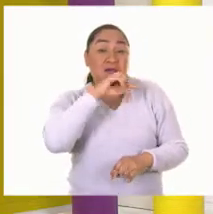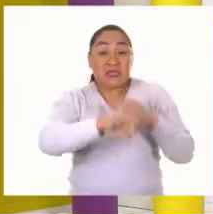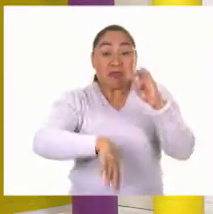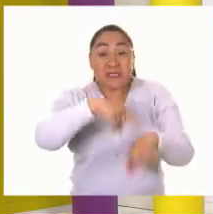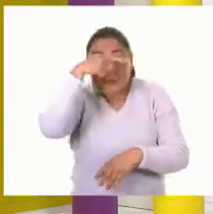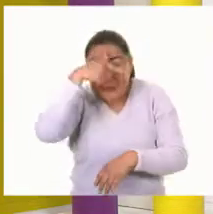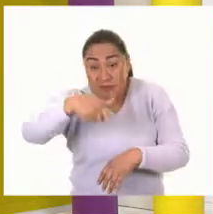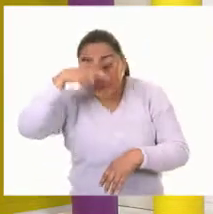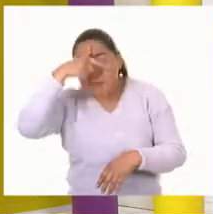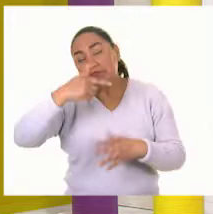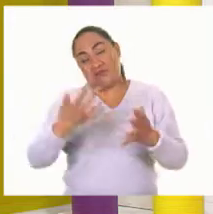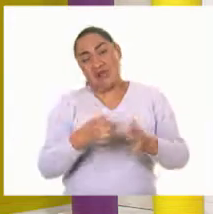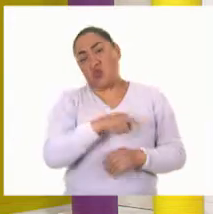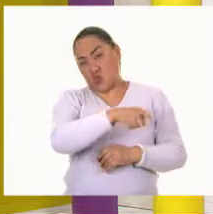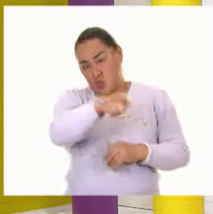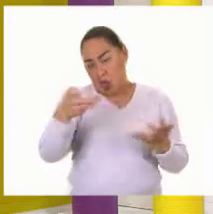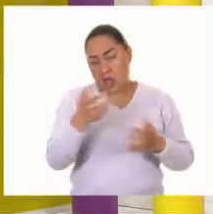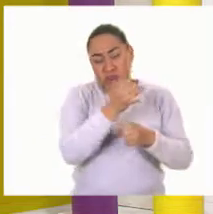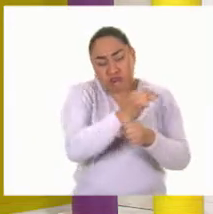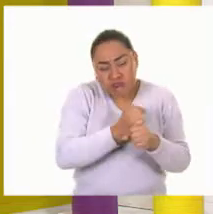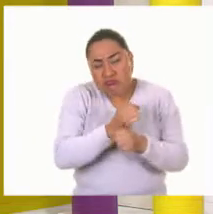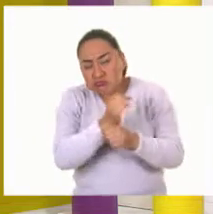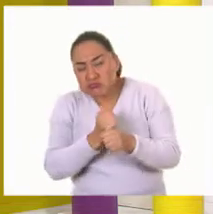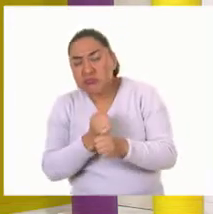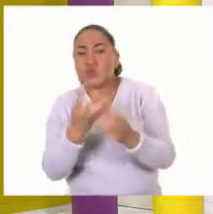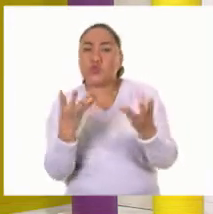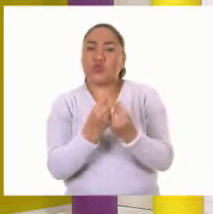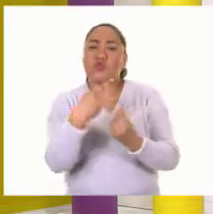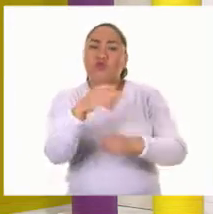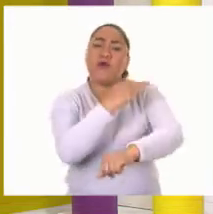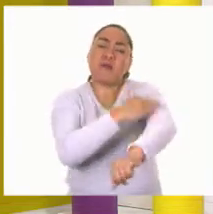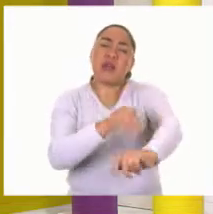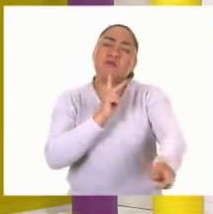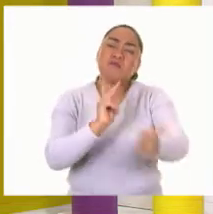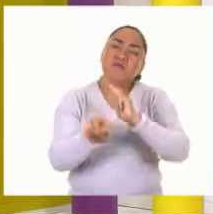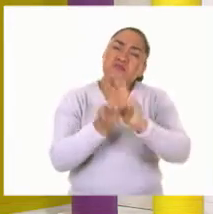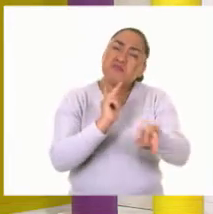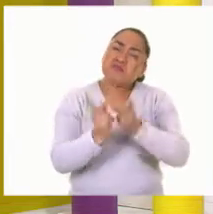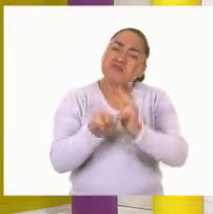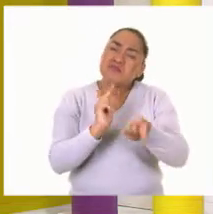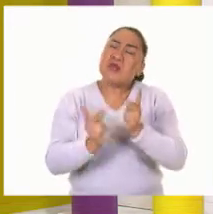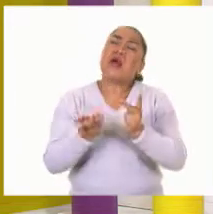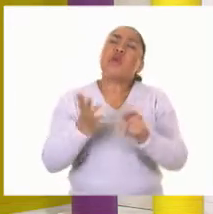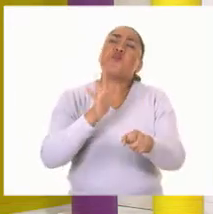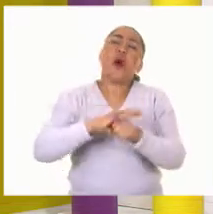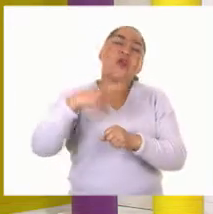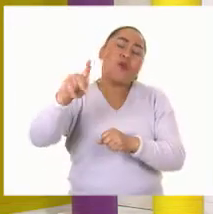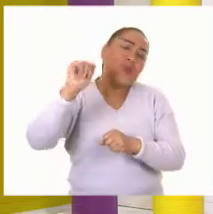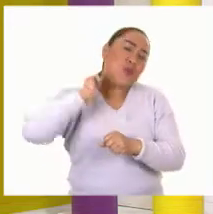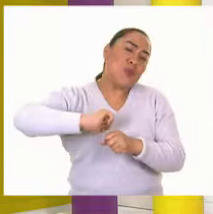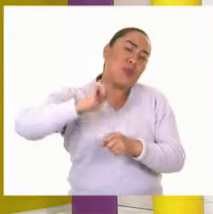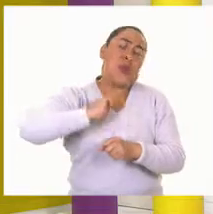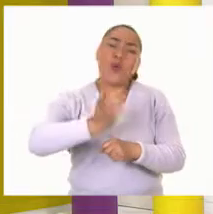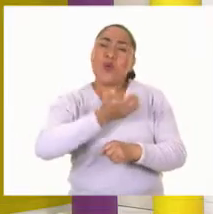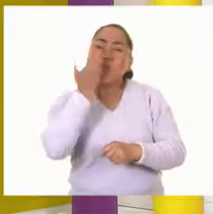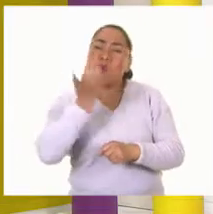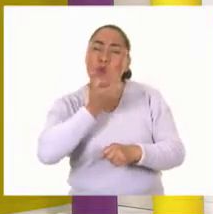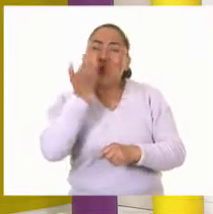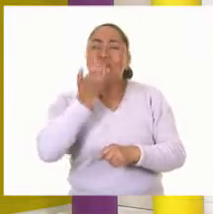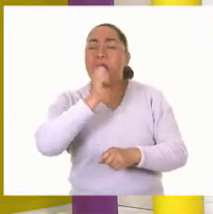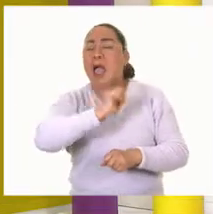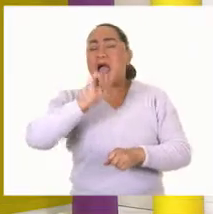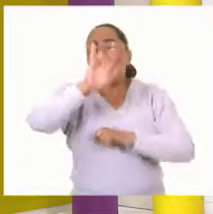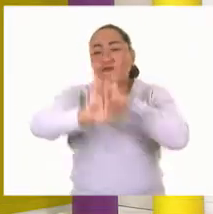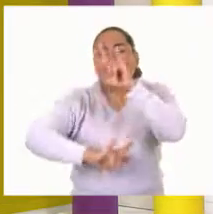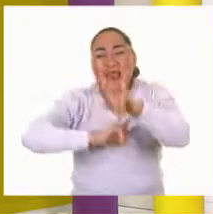ustedes vayan investigando y platiquen con sus familiares qué actividades recreativas realizaban cuando llegaba la feria a la